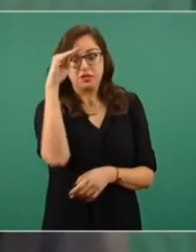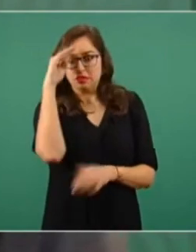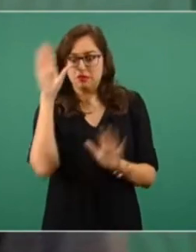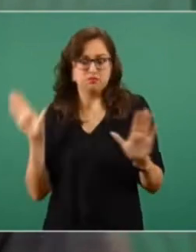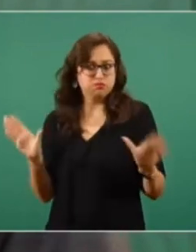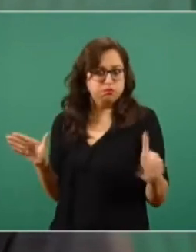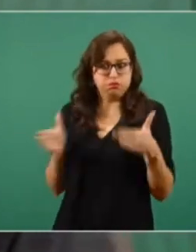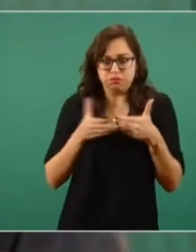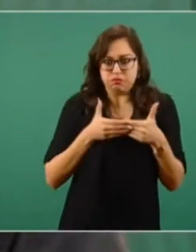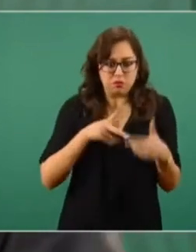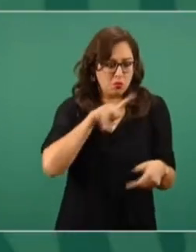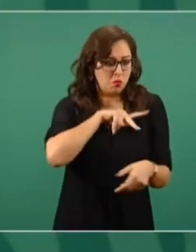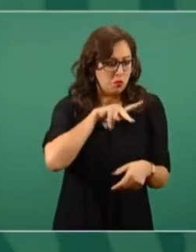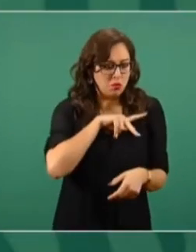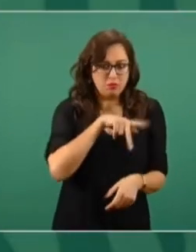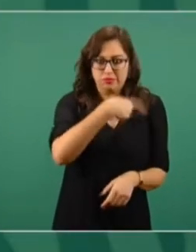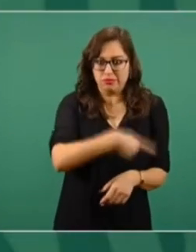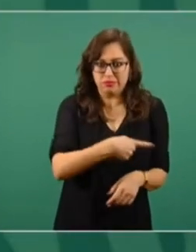Texas,